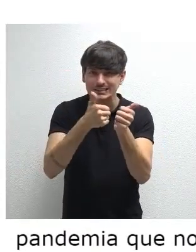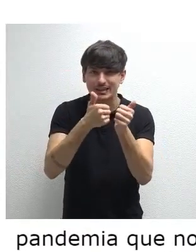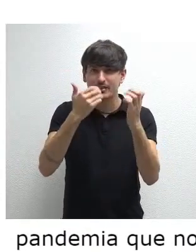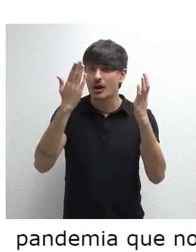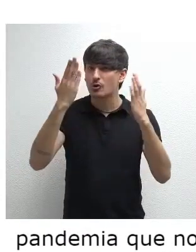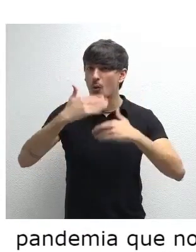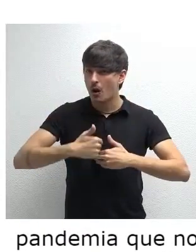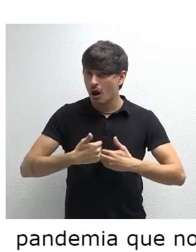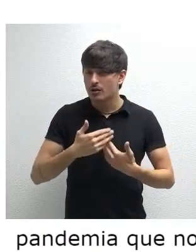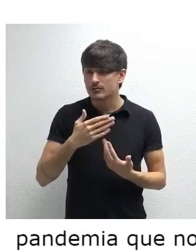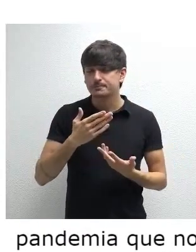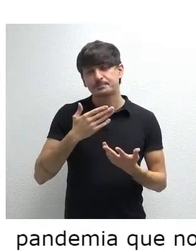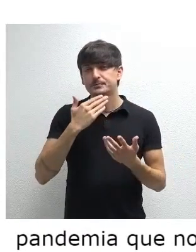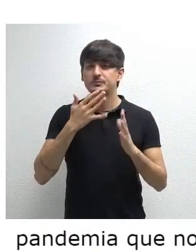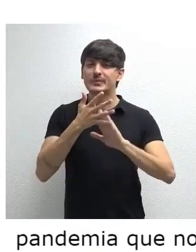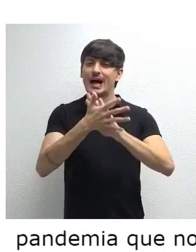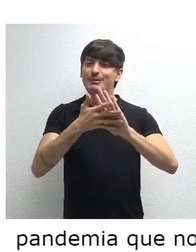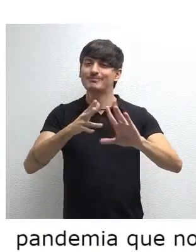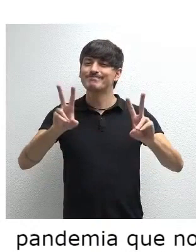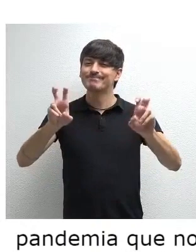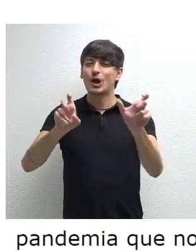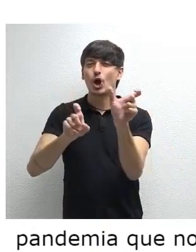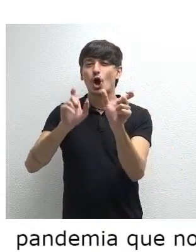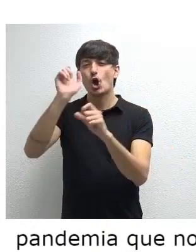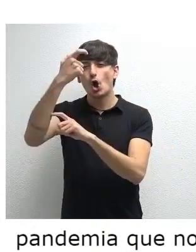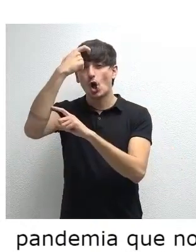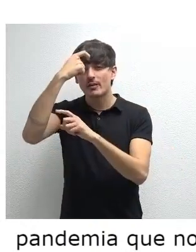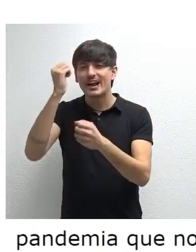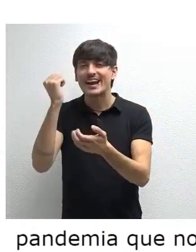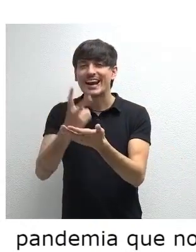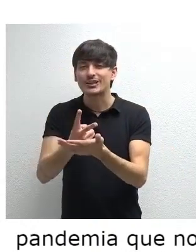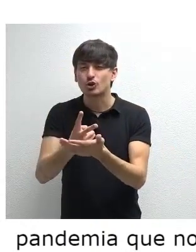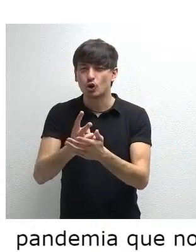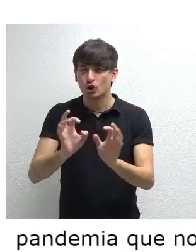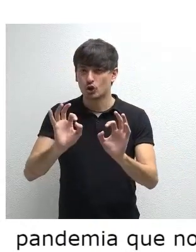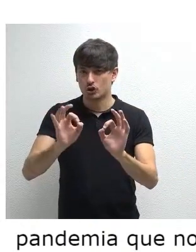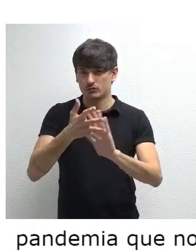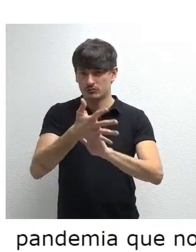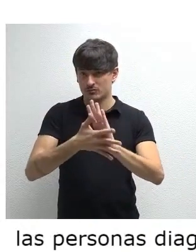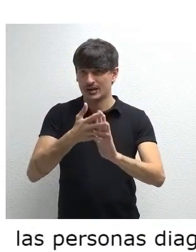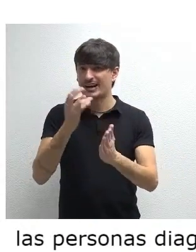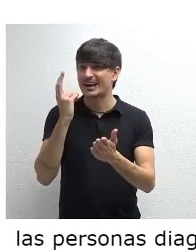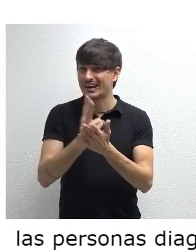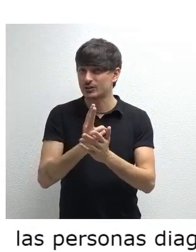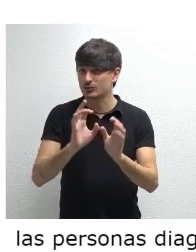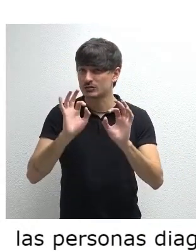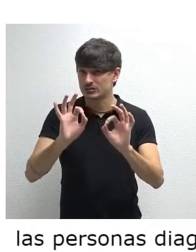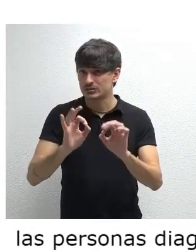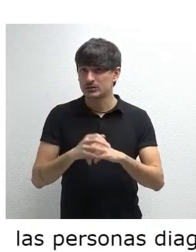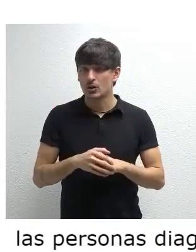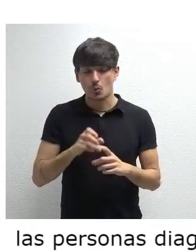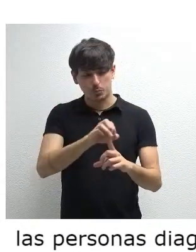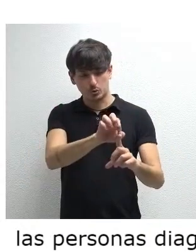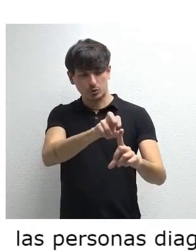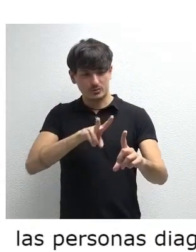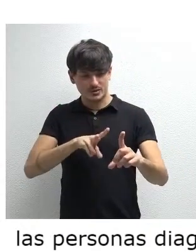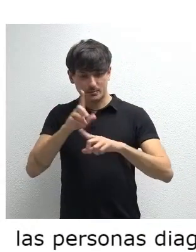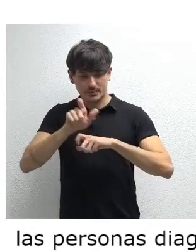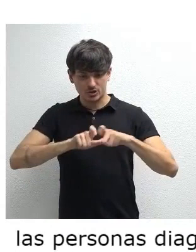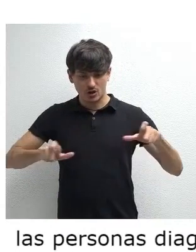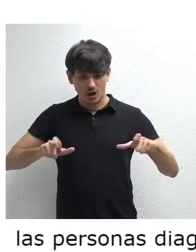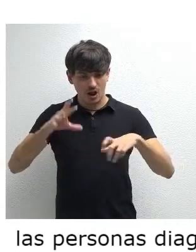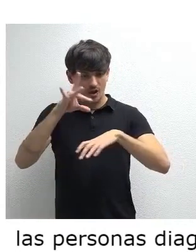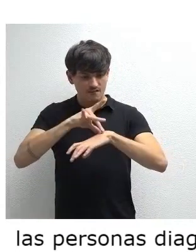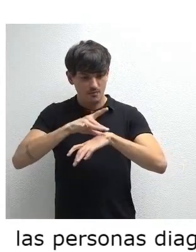afrontar, lo voy a llamar reto, por no decir porque las personas que nos estén oyendo, pues la verdad, desde el punto de vista de las personas que estamos enfermas, vemos que